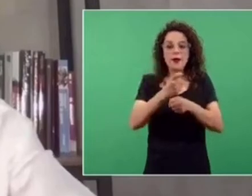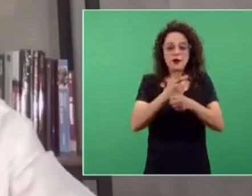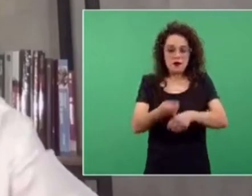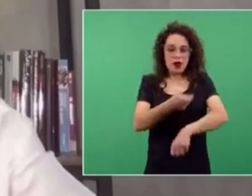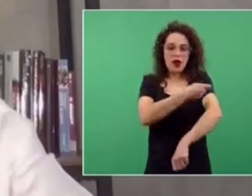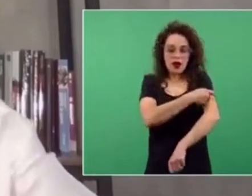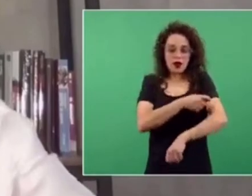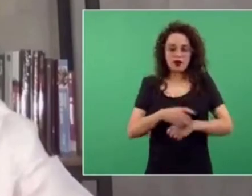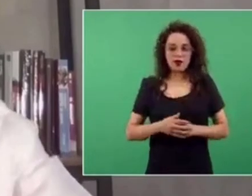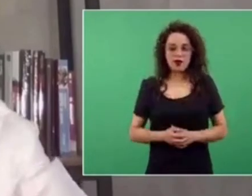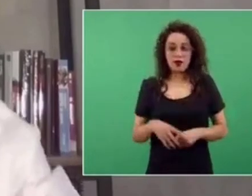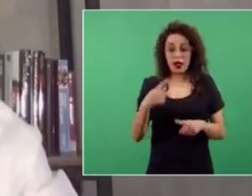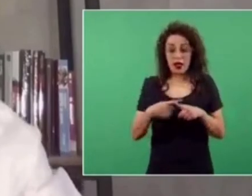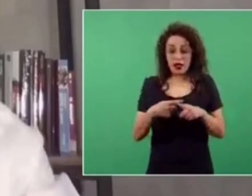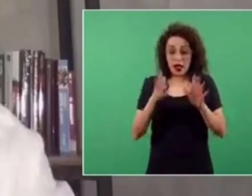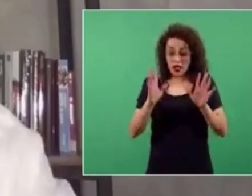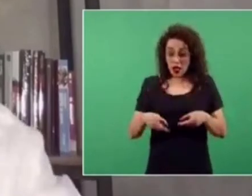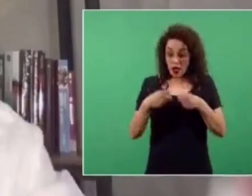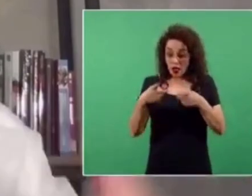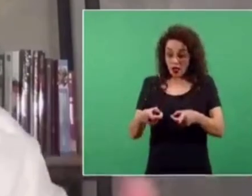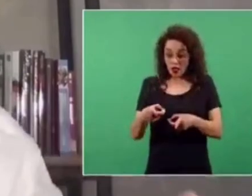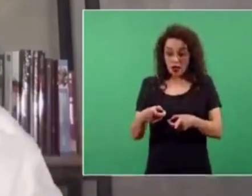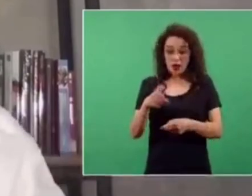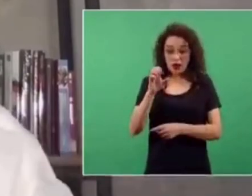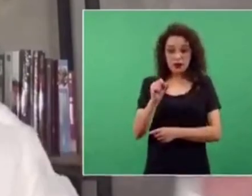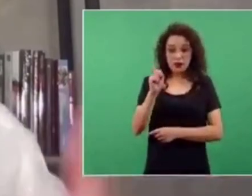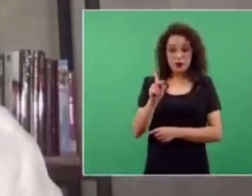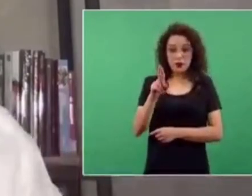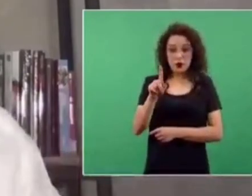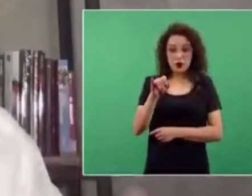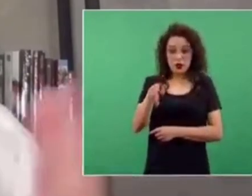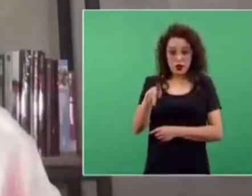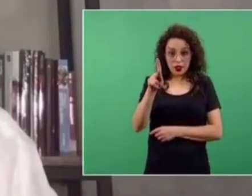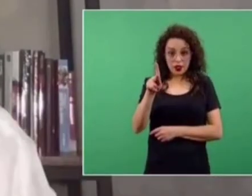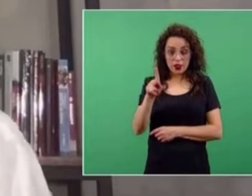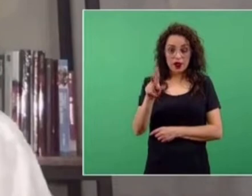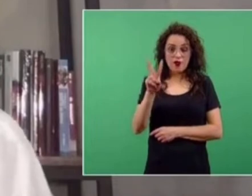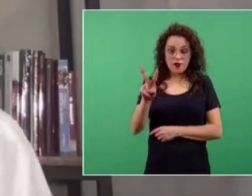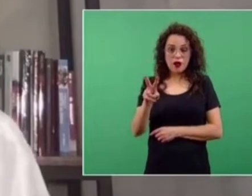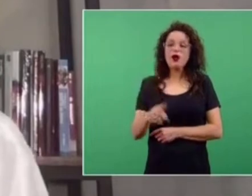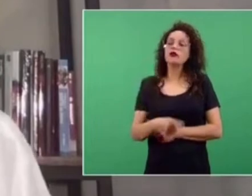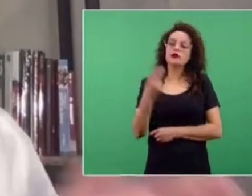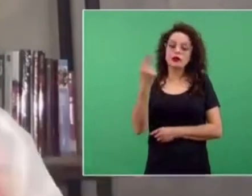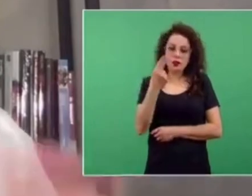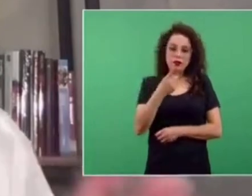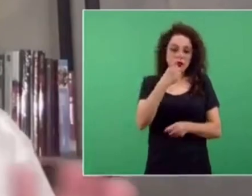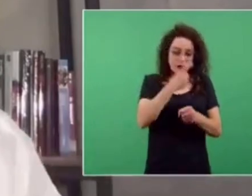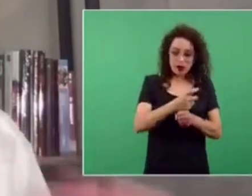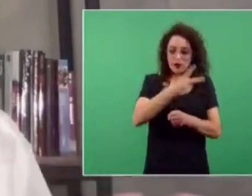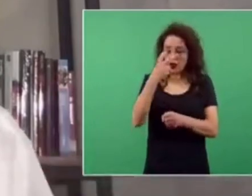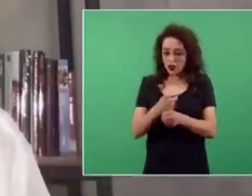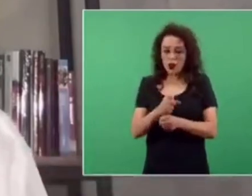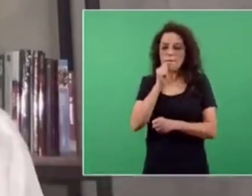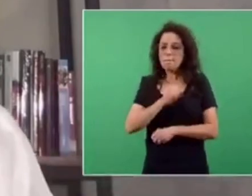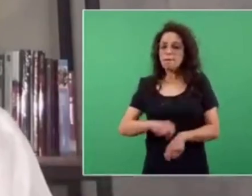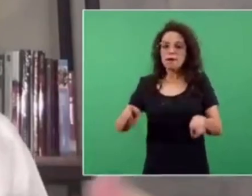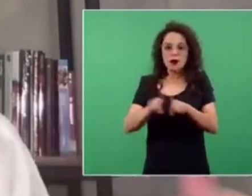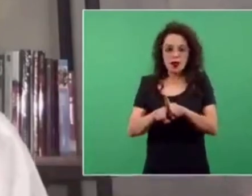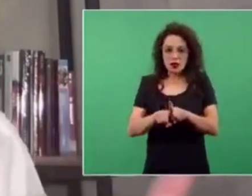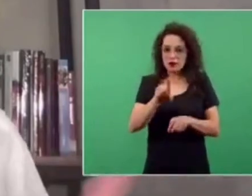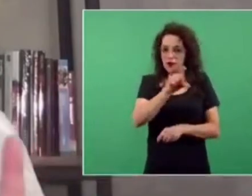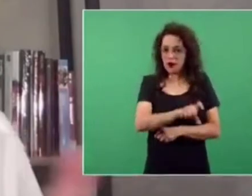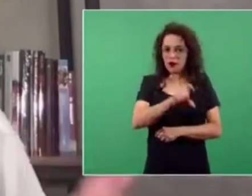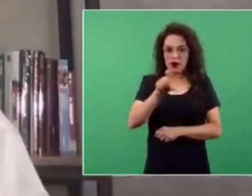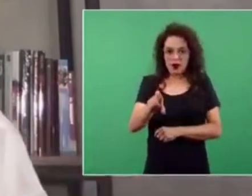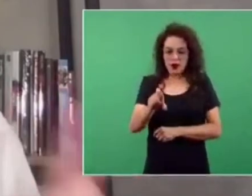Desde luego, quien ya recibió la vacuna Sputnik tendrá que recibir la vacuna Sputnik en su segunda dosis. De momento, no tenemos ningún plan